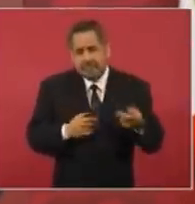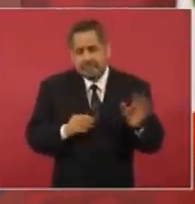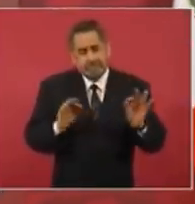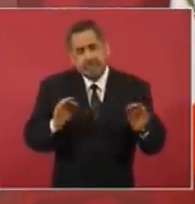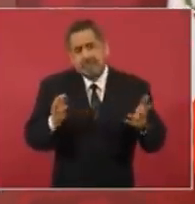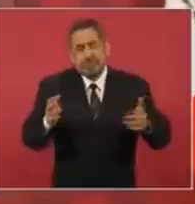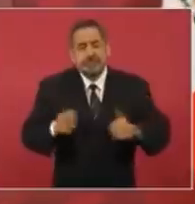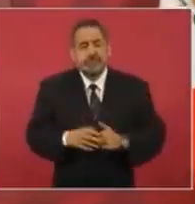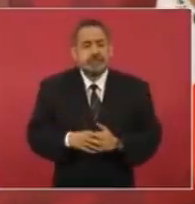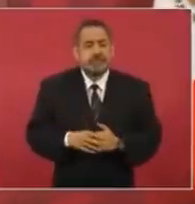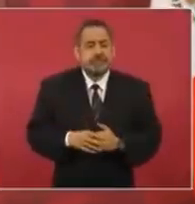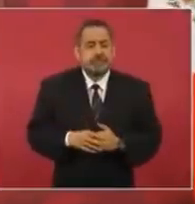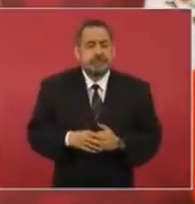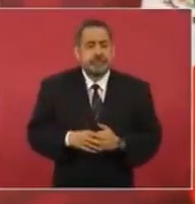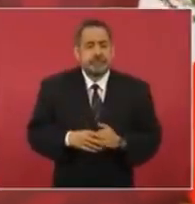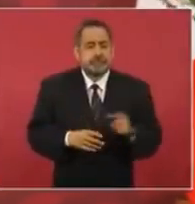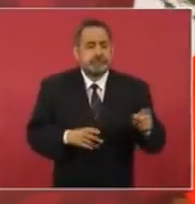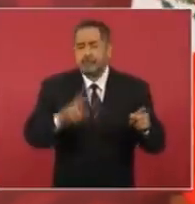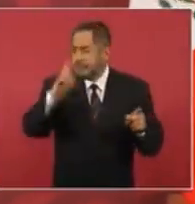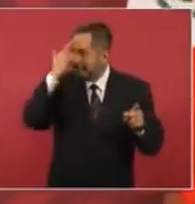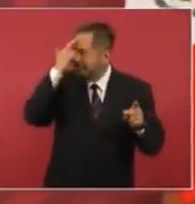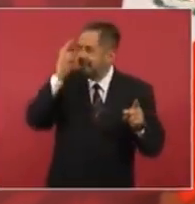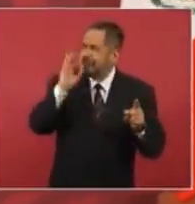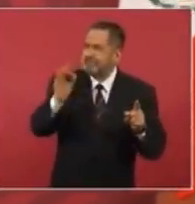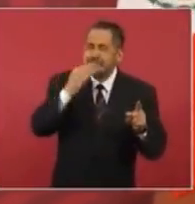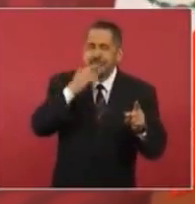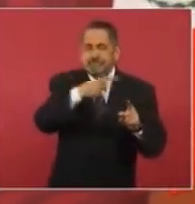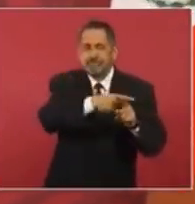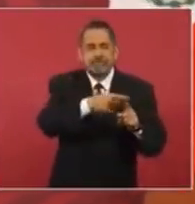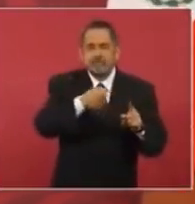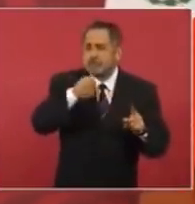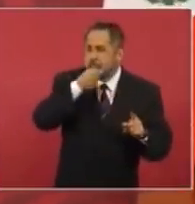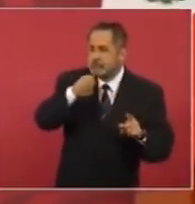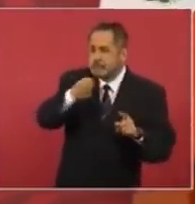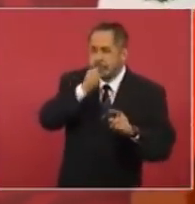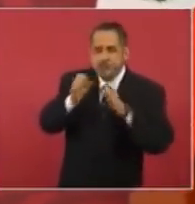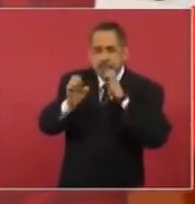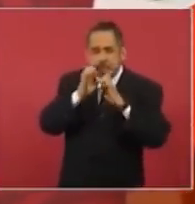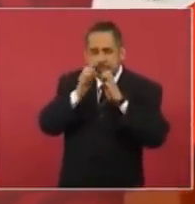me acuerdo de una entrevista,